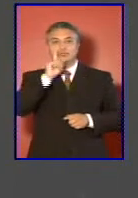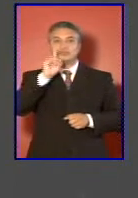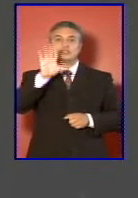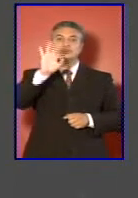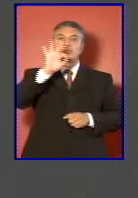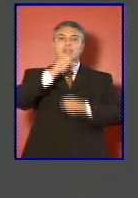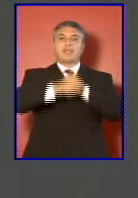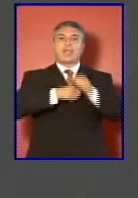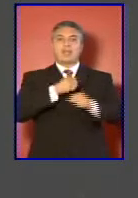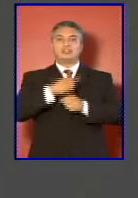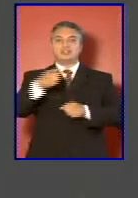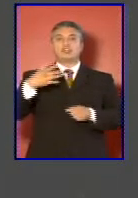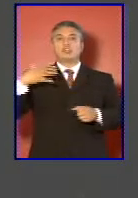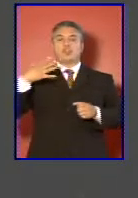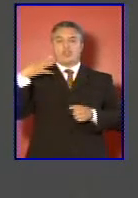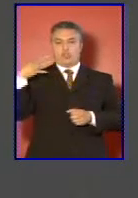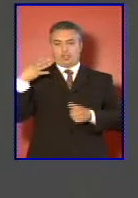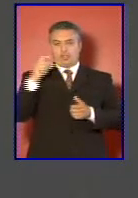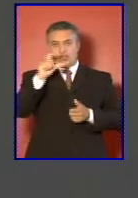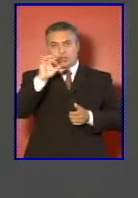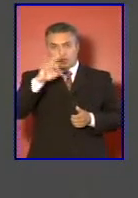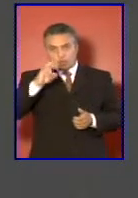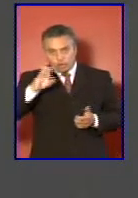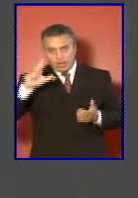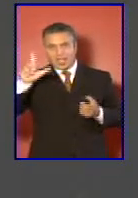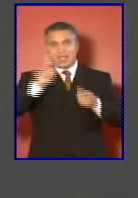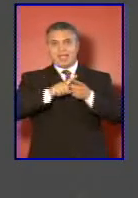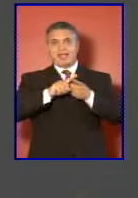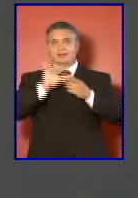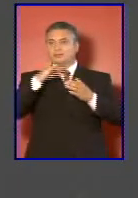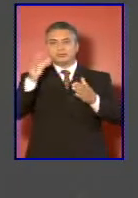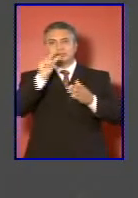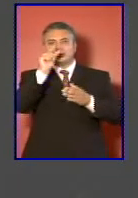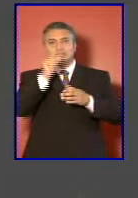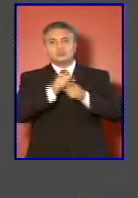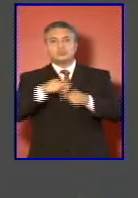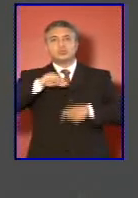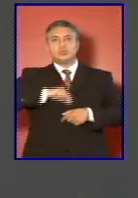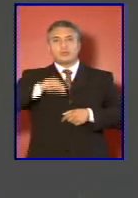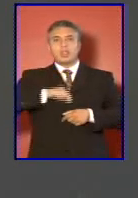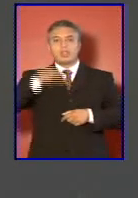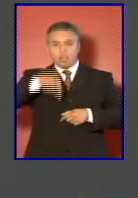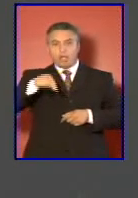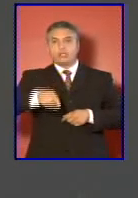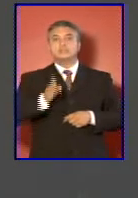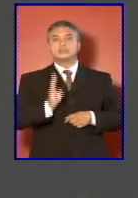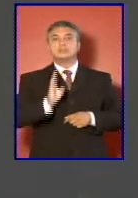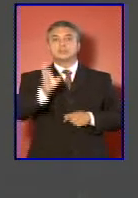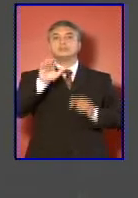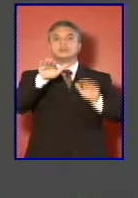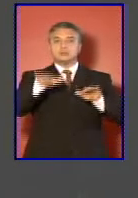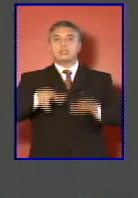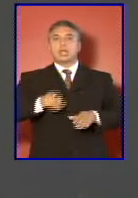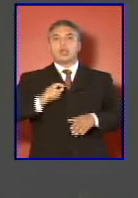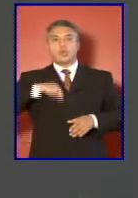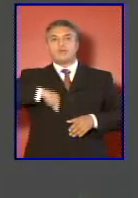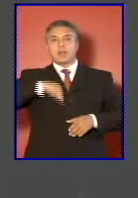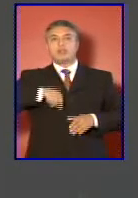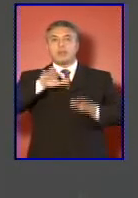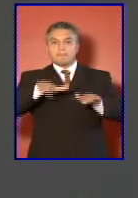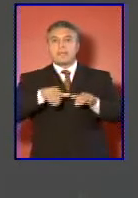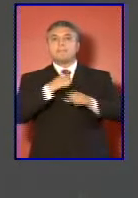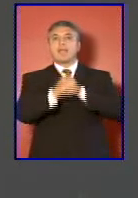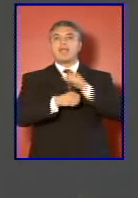coronel o general que jubilaba quedaba muy pocos años de vida, hoy día sigue jubilando a la misma edad pero su